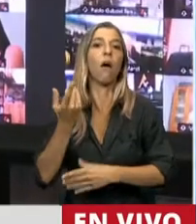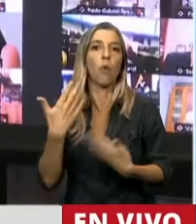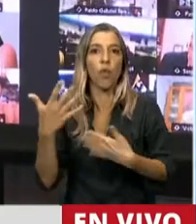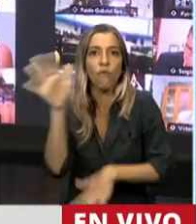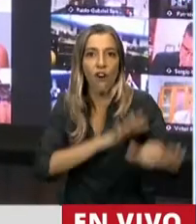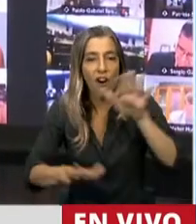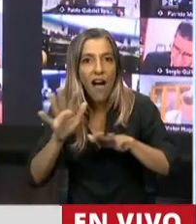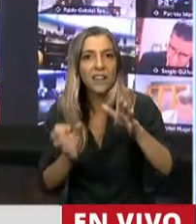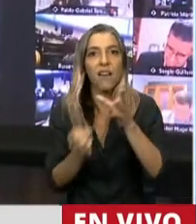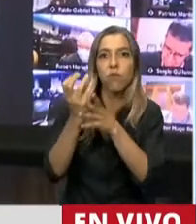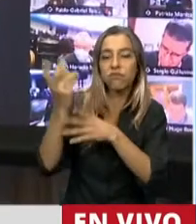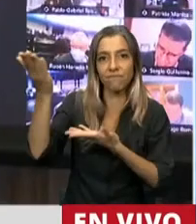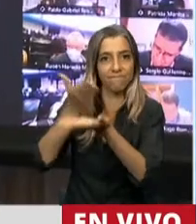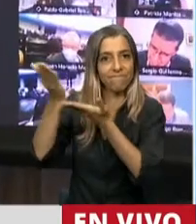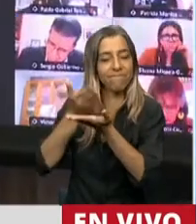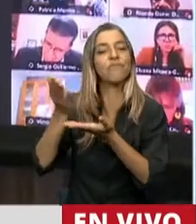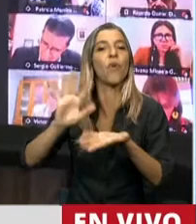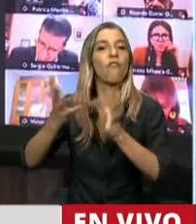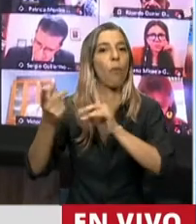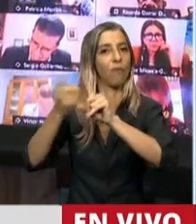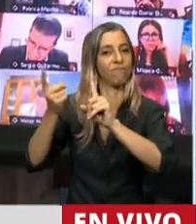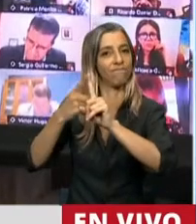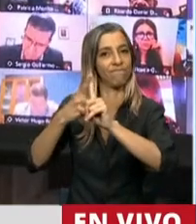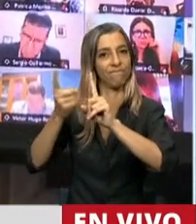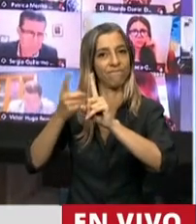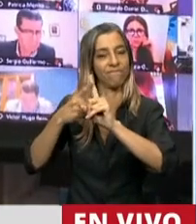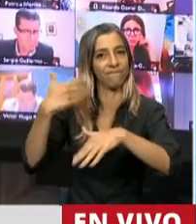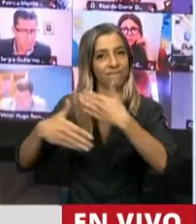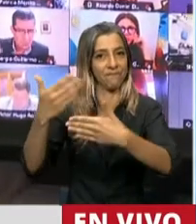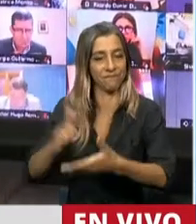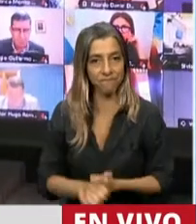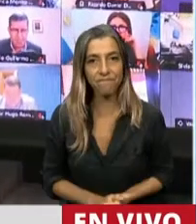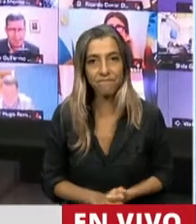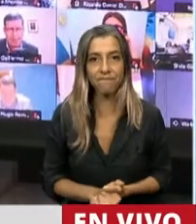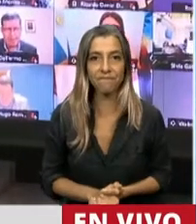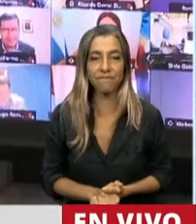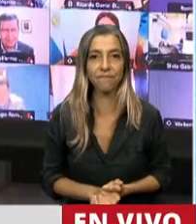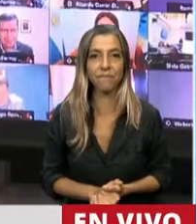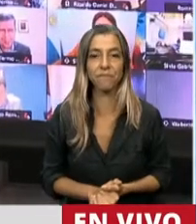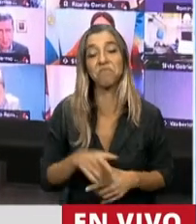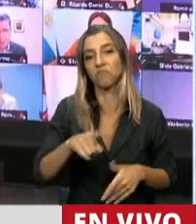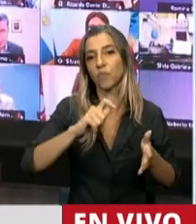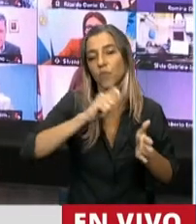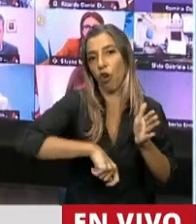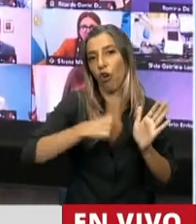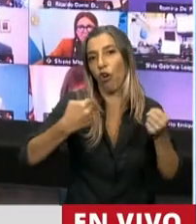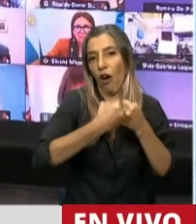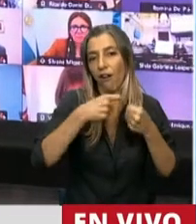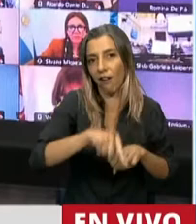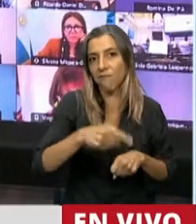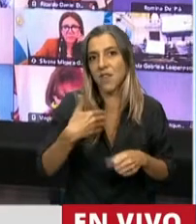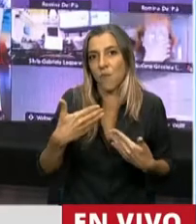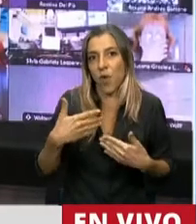seguir interactuando con Kenia a través de este convenio. El